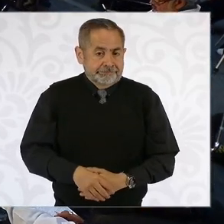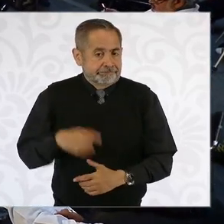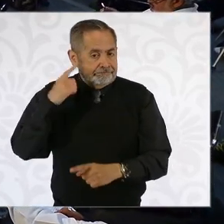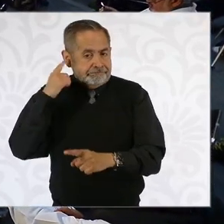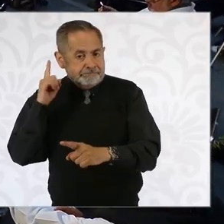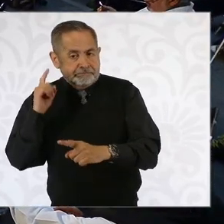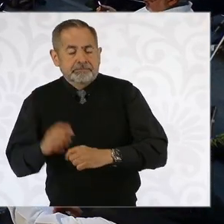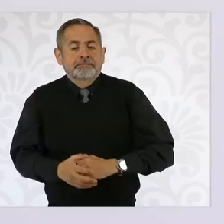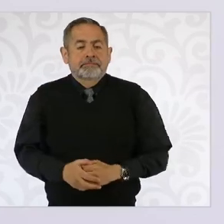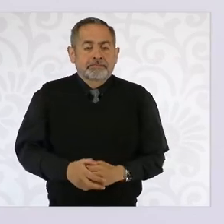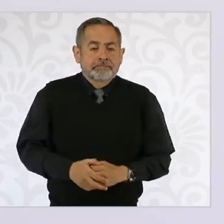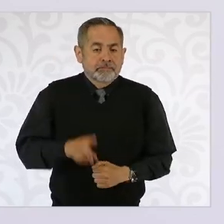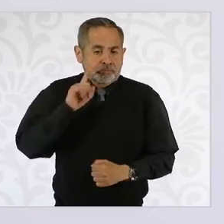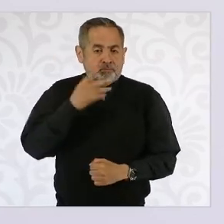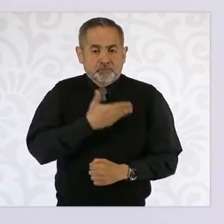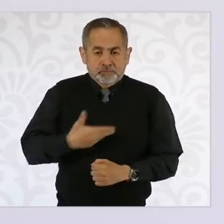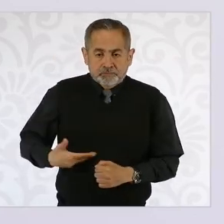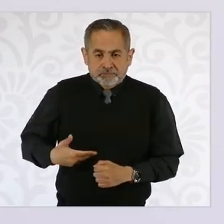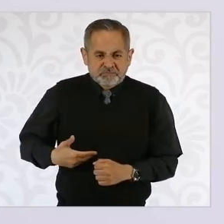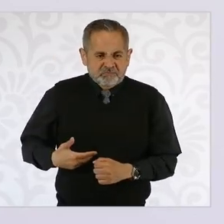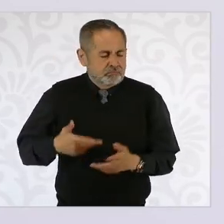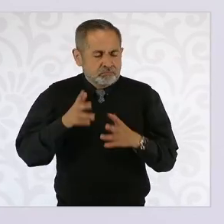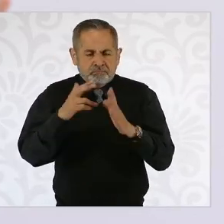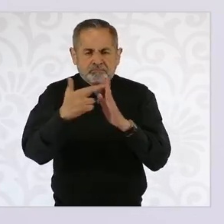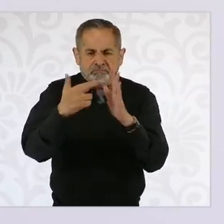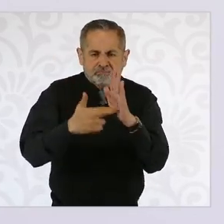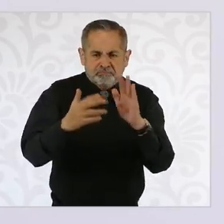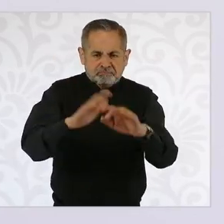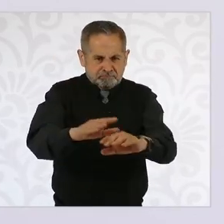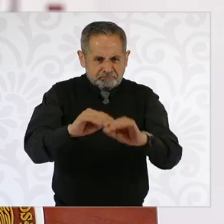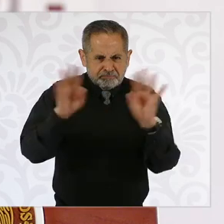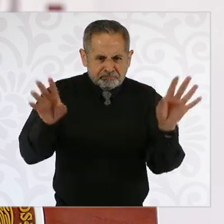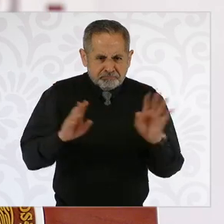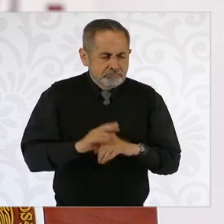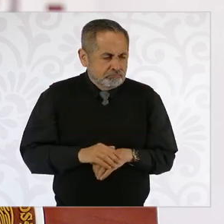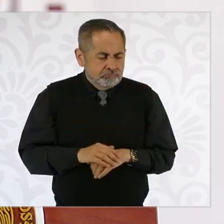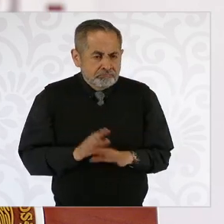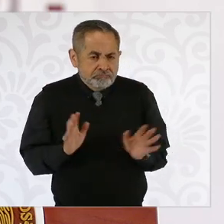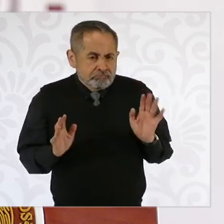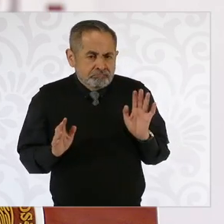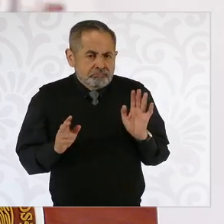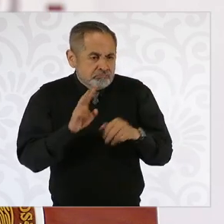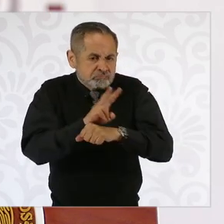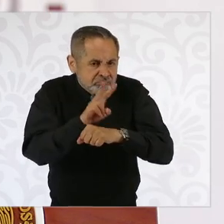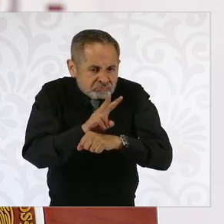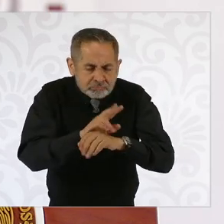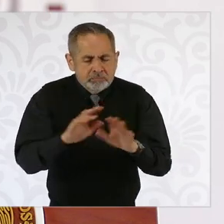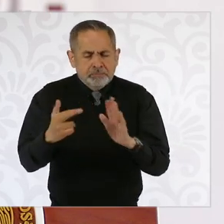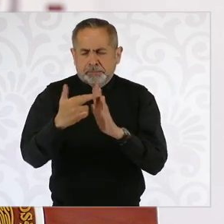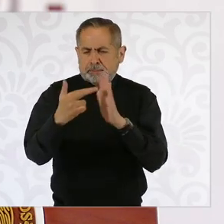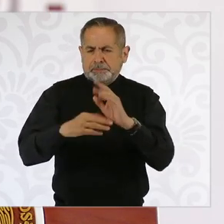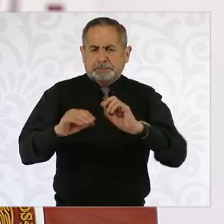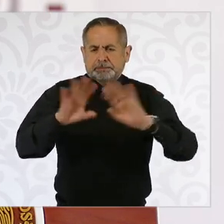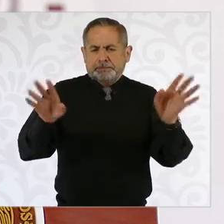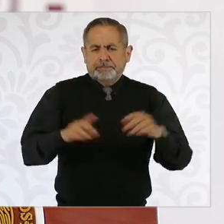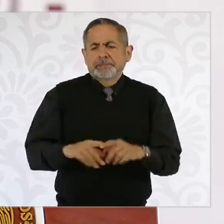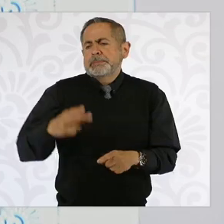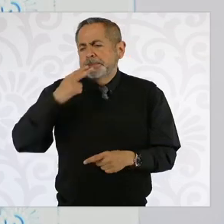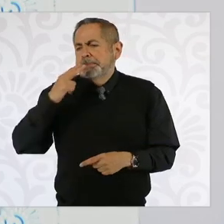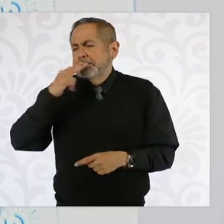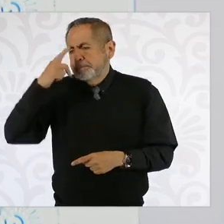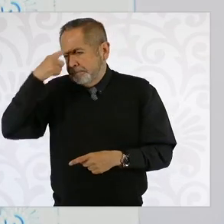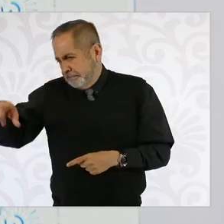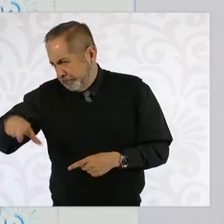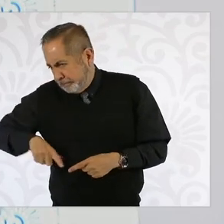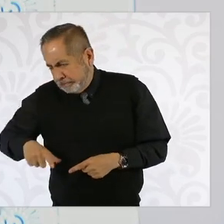Más que vigilancia, reglas, reglas claras, que le ayudan al privado y que le ayudan al sistema público y que le